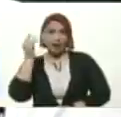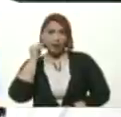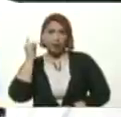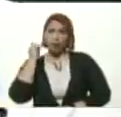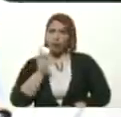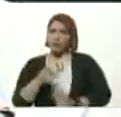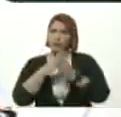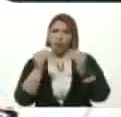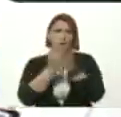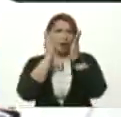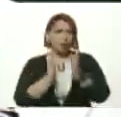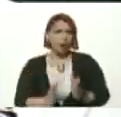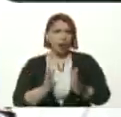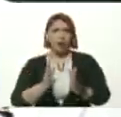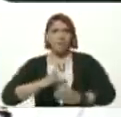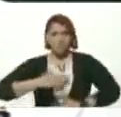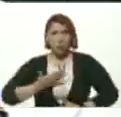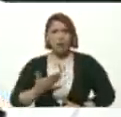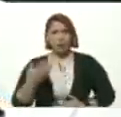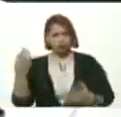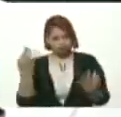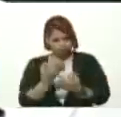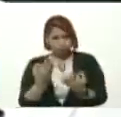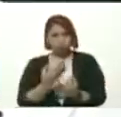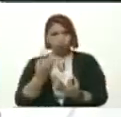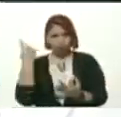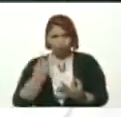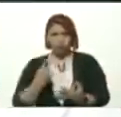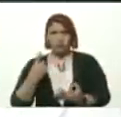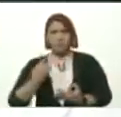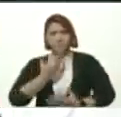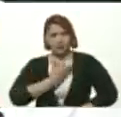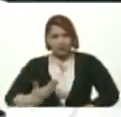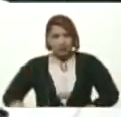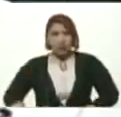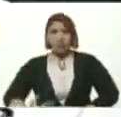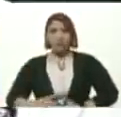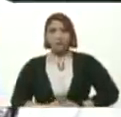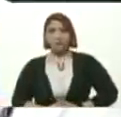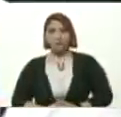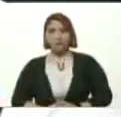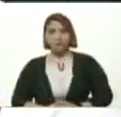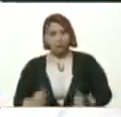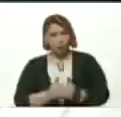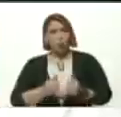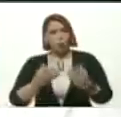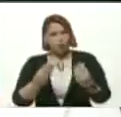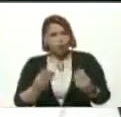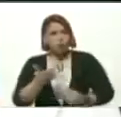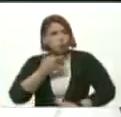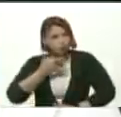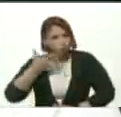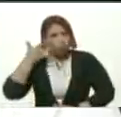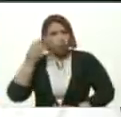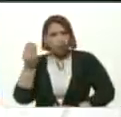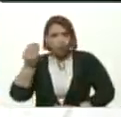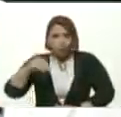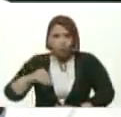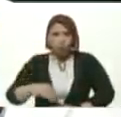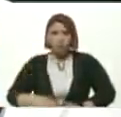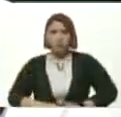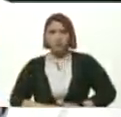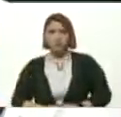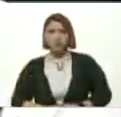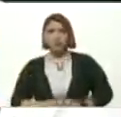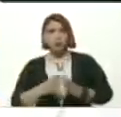Todas las escuelas Yo le puedo asegurar Presidente Con mucho orgullo Además Que